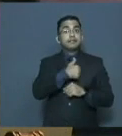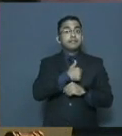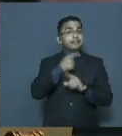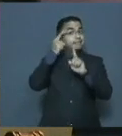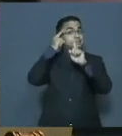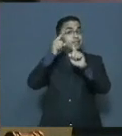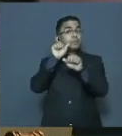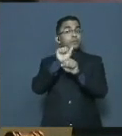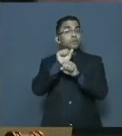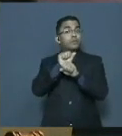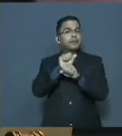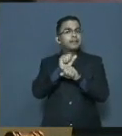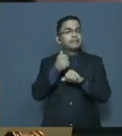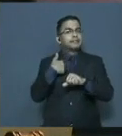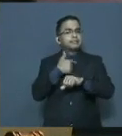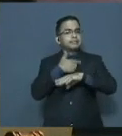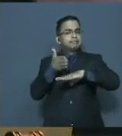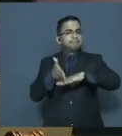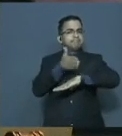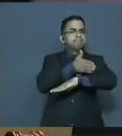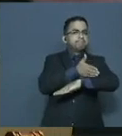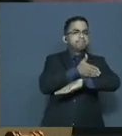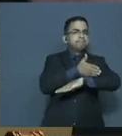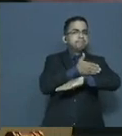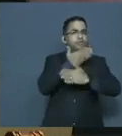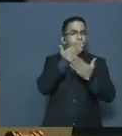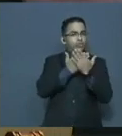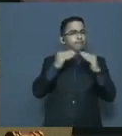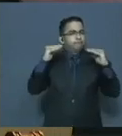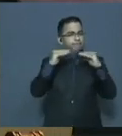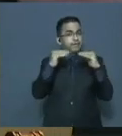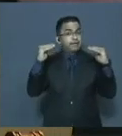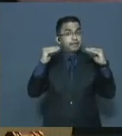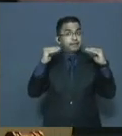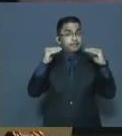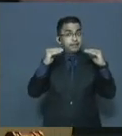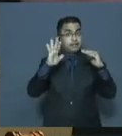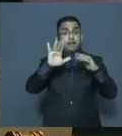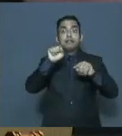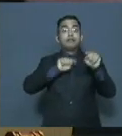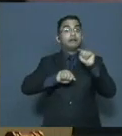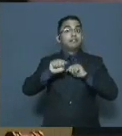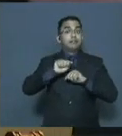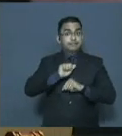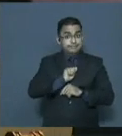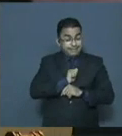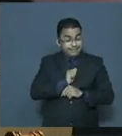con una mejora sustancial y eso comienza con cada servidora y servidor.